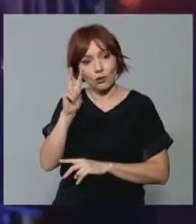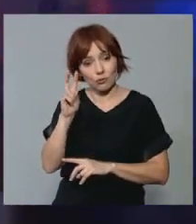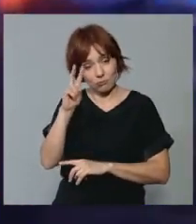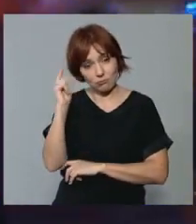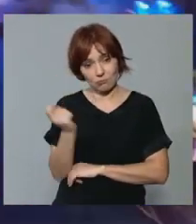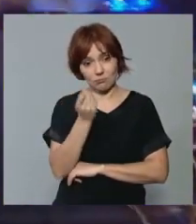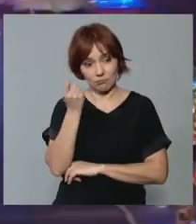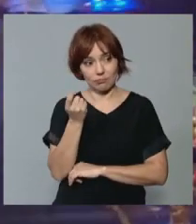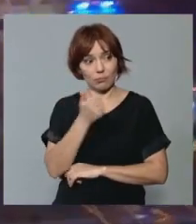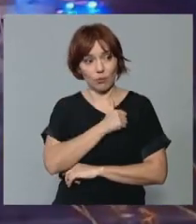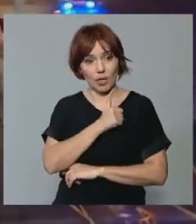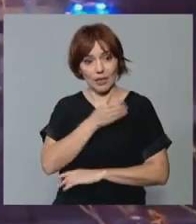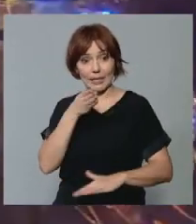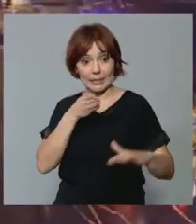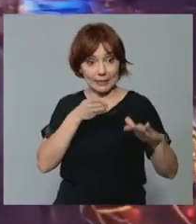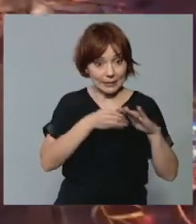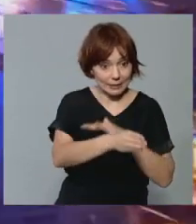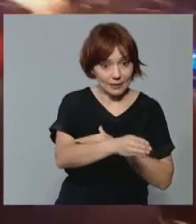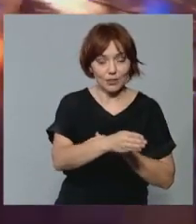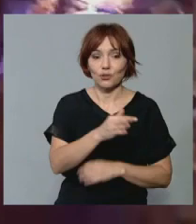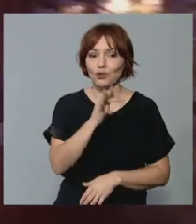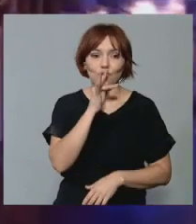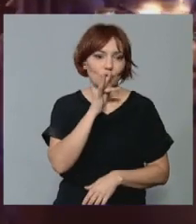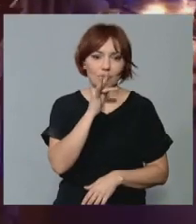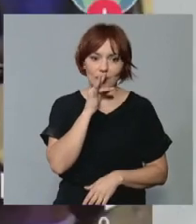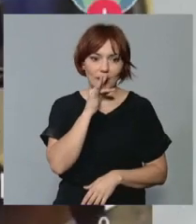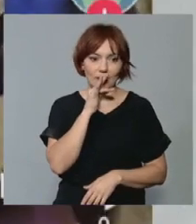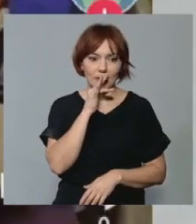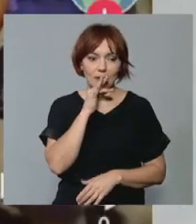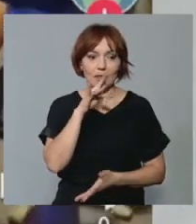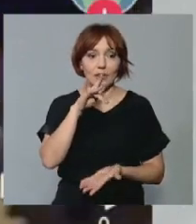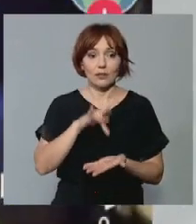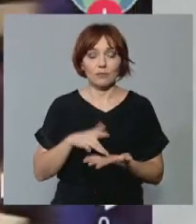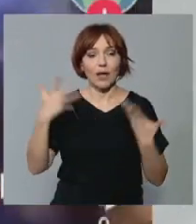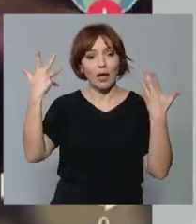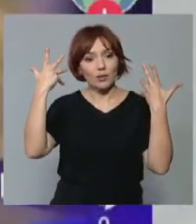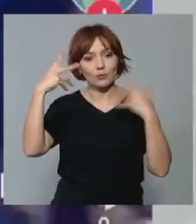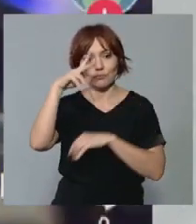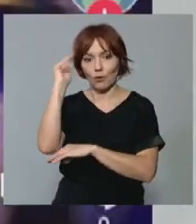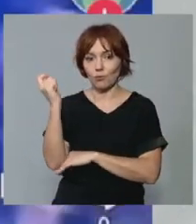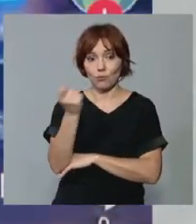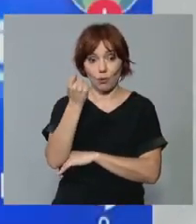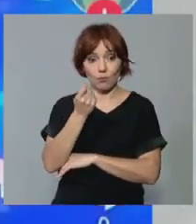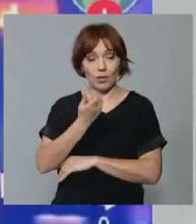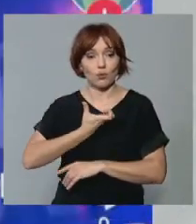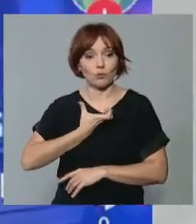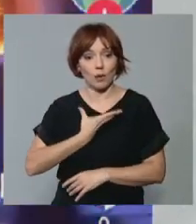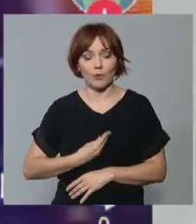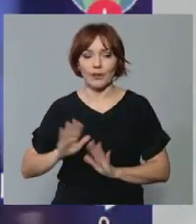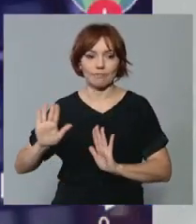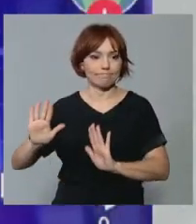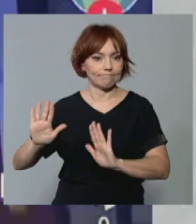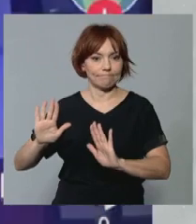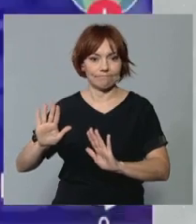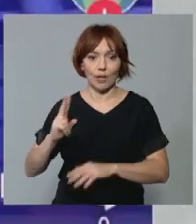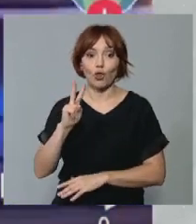siquiera acceder al interior de las discotecas. Tenemos la recomendación por parte del Cuerpo de Bomberos del Ayuntamiento de Murcia de esperar al menos